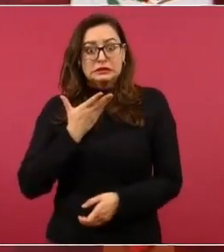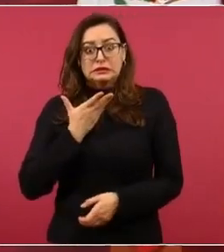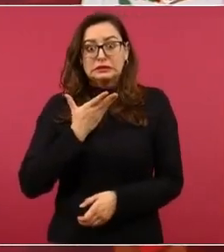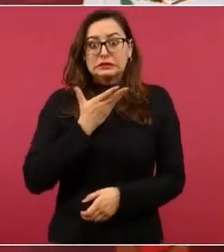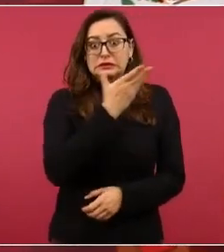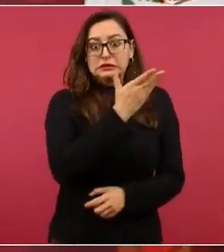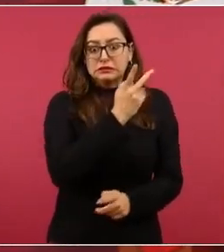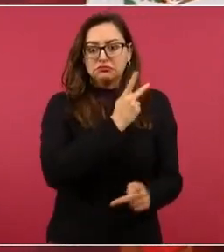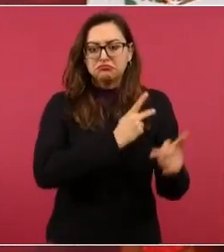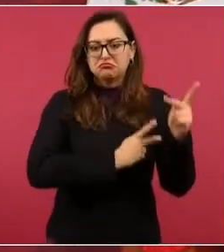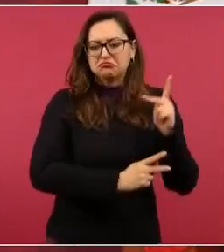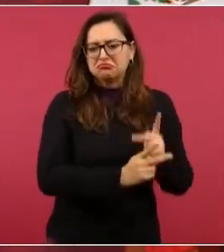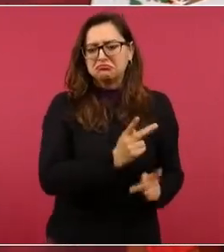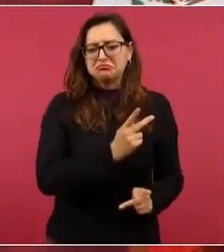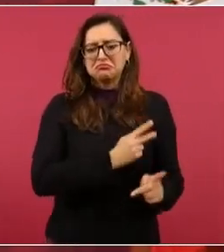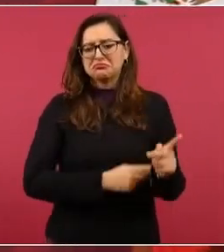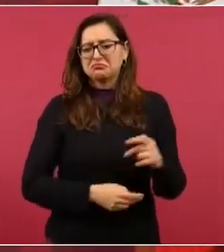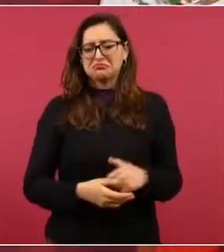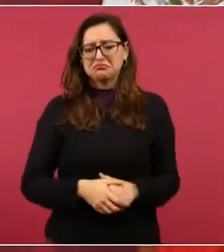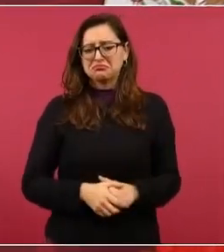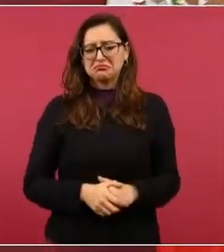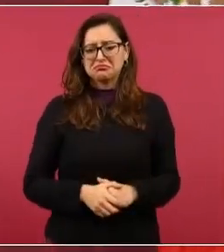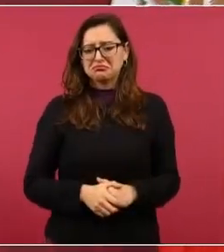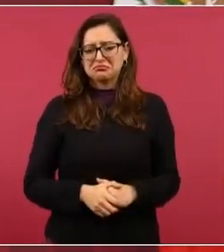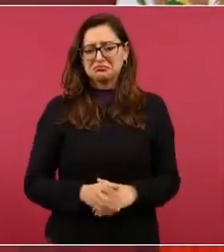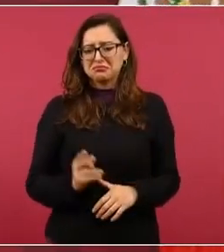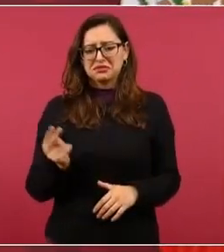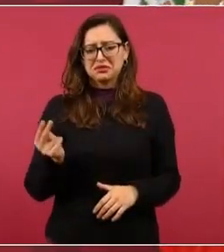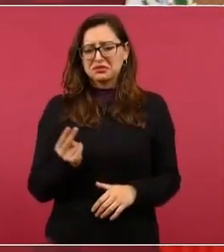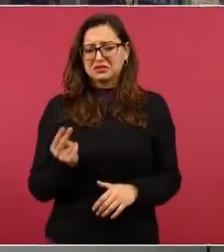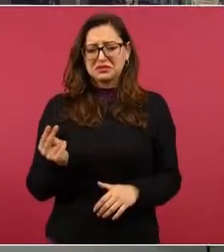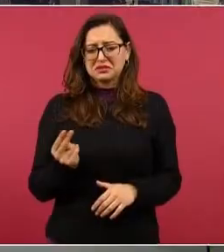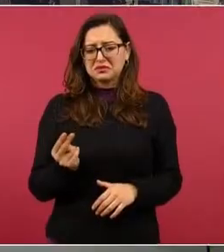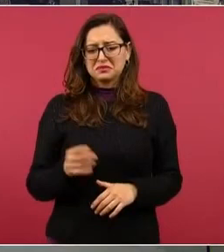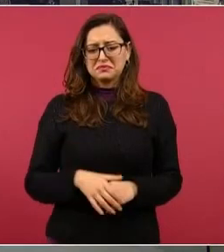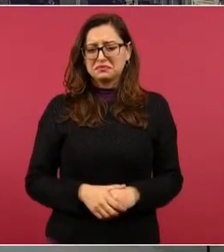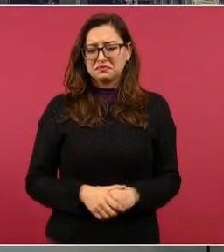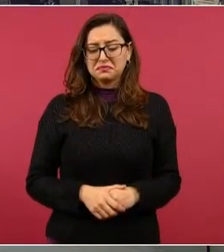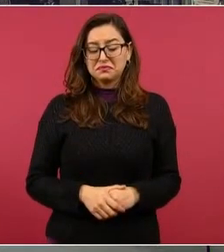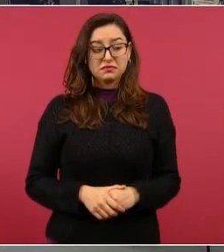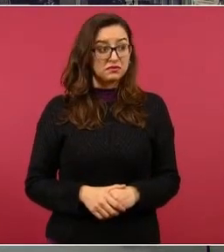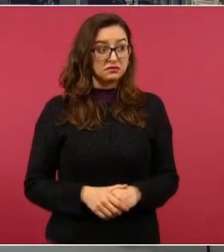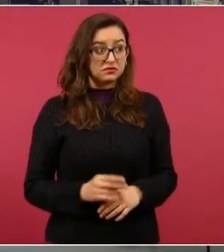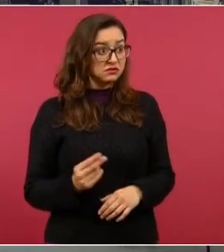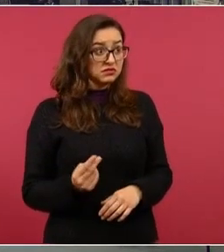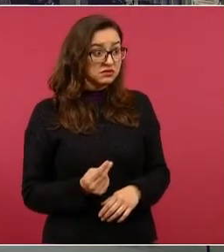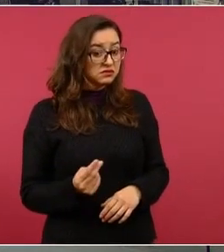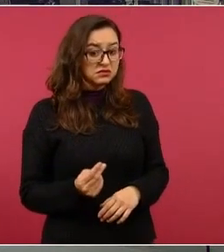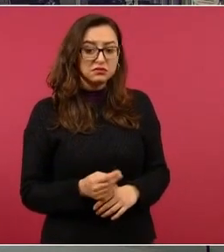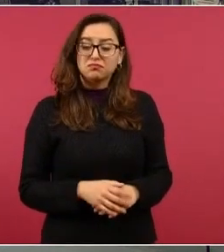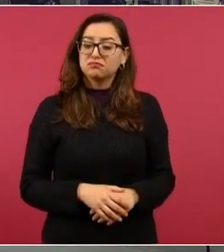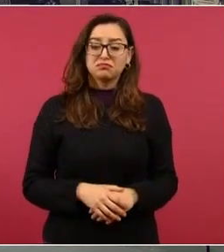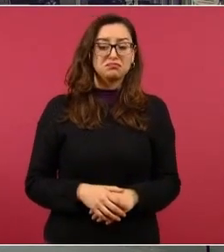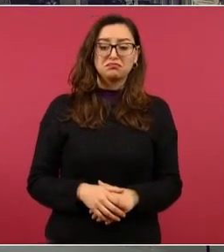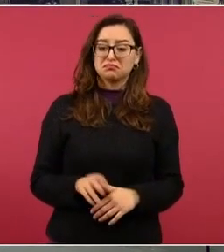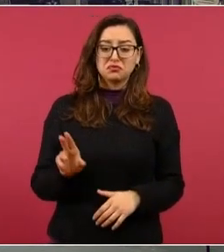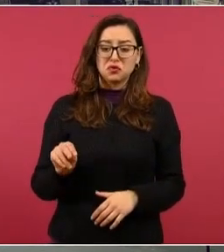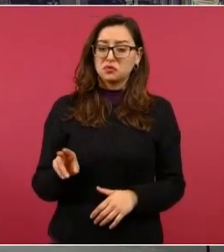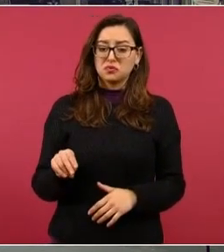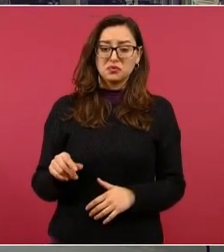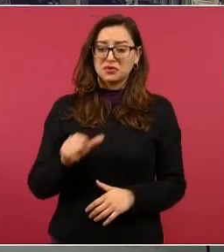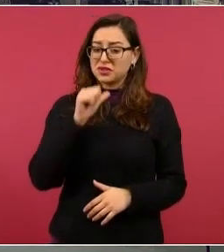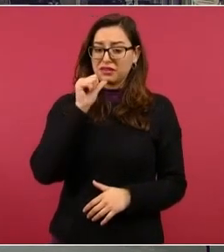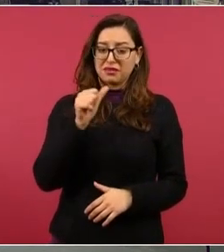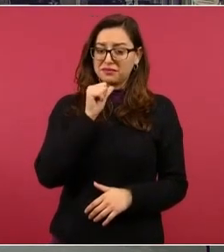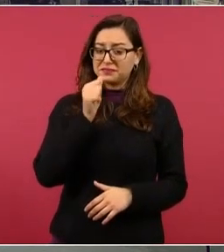tenemos problemas. No habría necesidad de usar este crédito. para